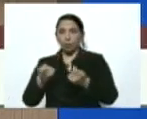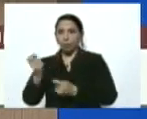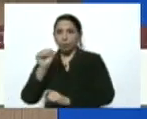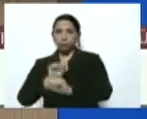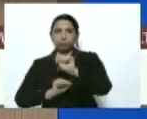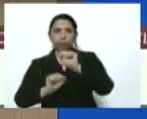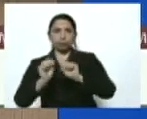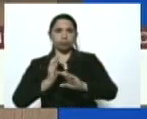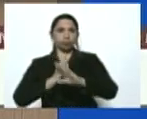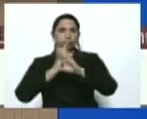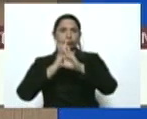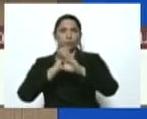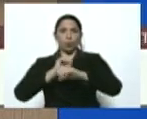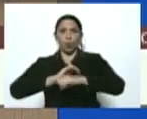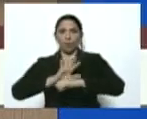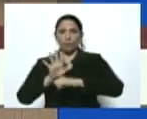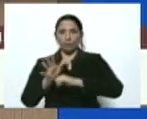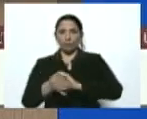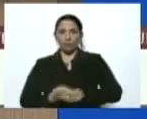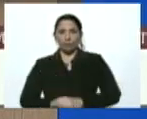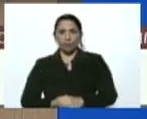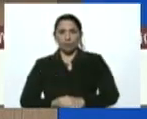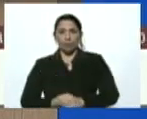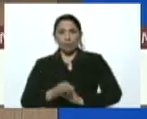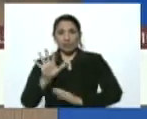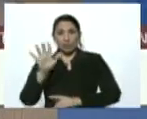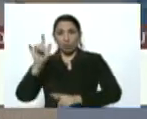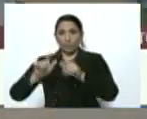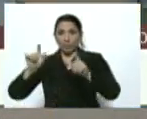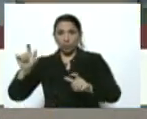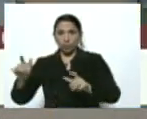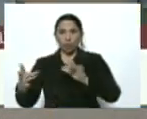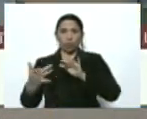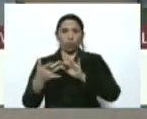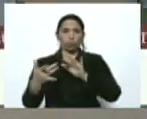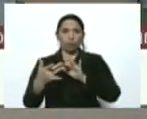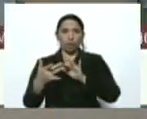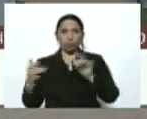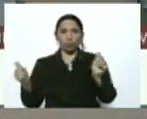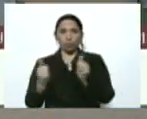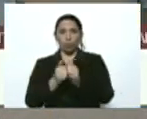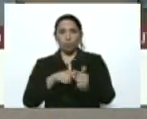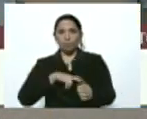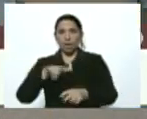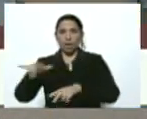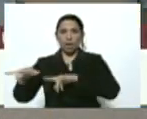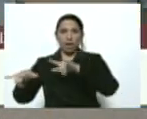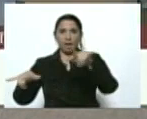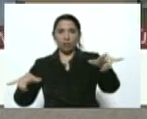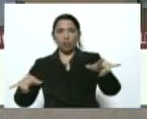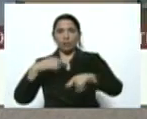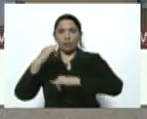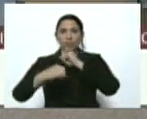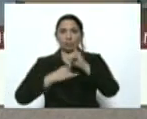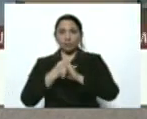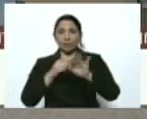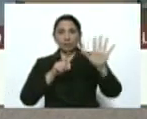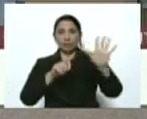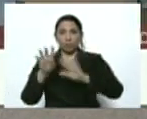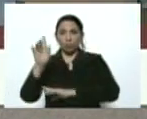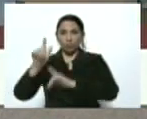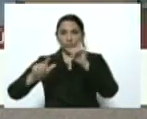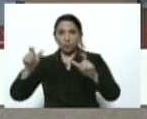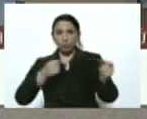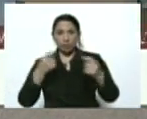prevención del COVID-19. Y 5 casos de contacto con viajero internacional. De los 64 casos